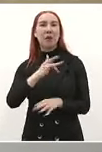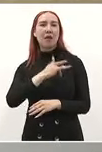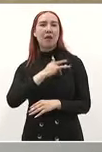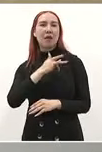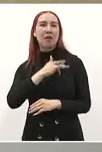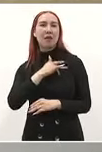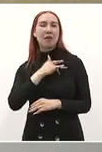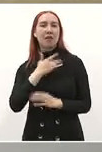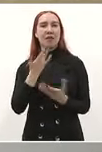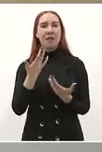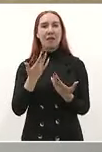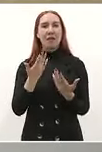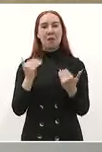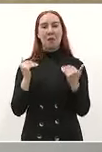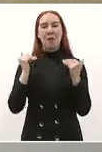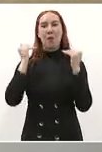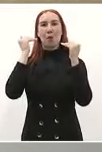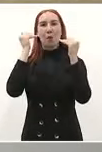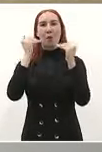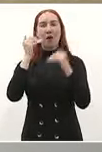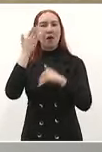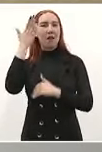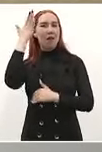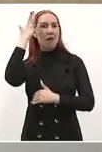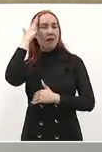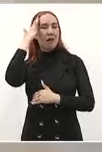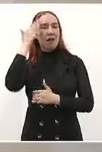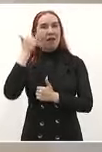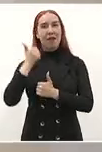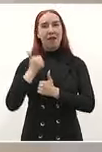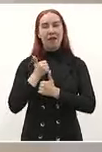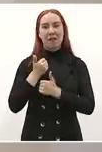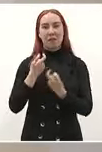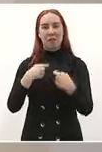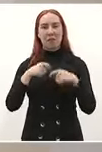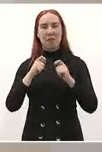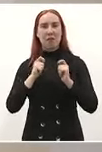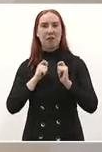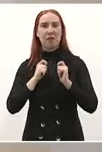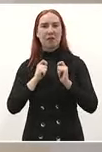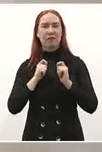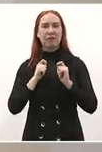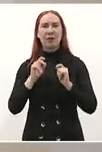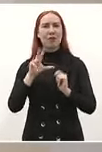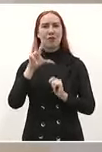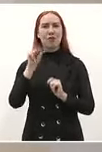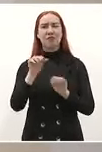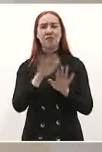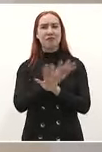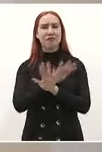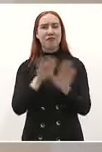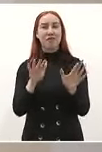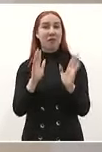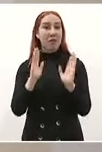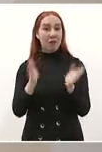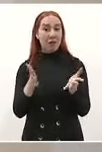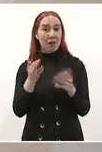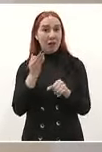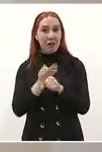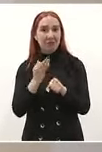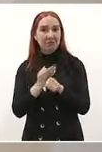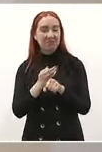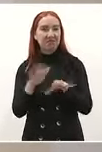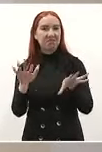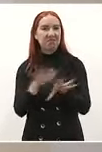aristocracia y representaban a la oligarquía ya eso ya no rifa